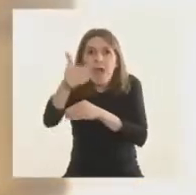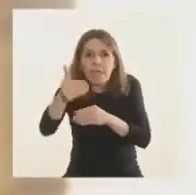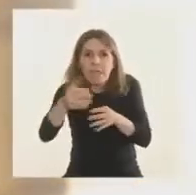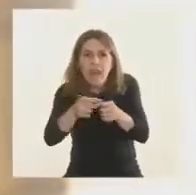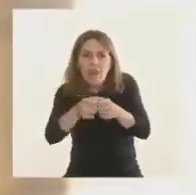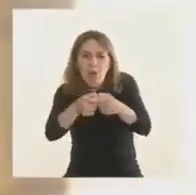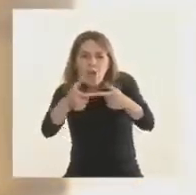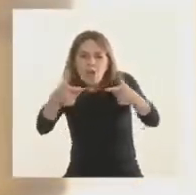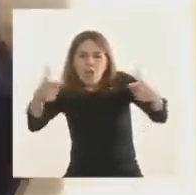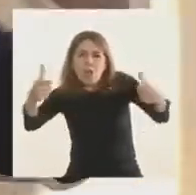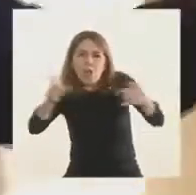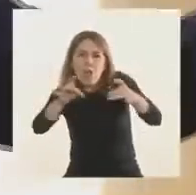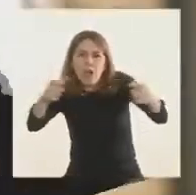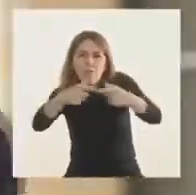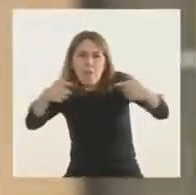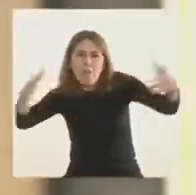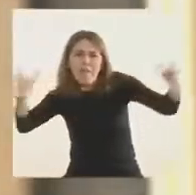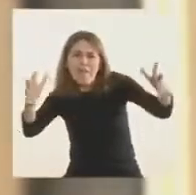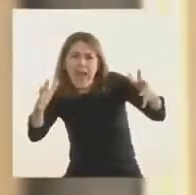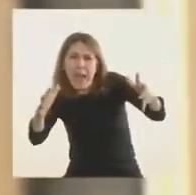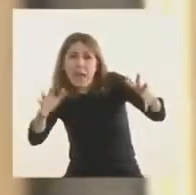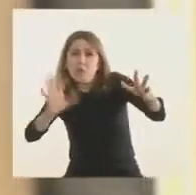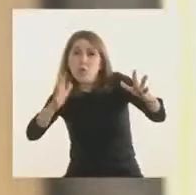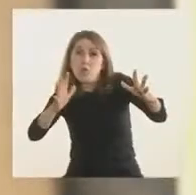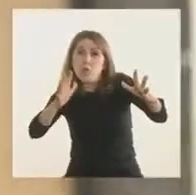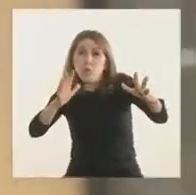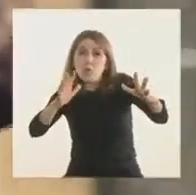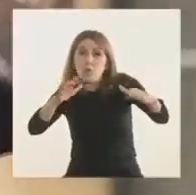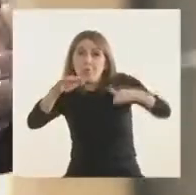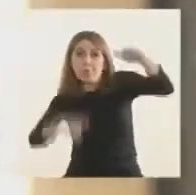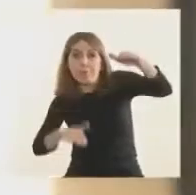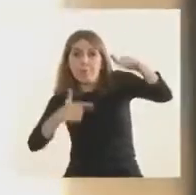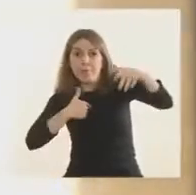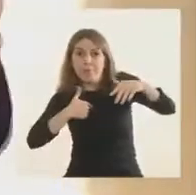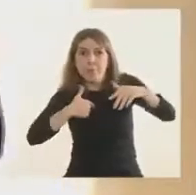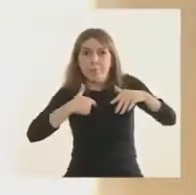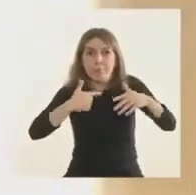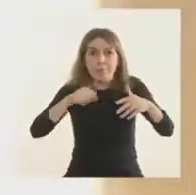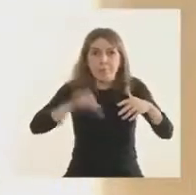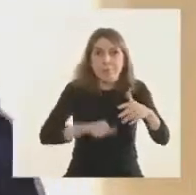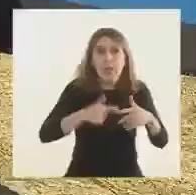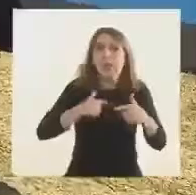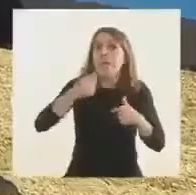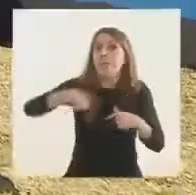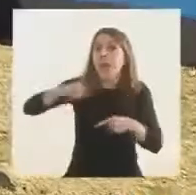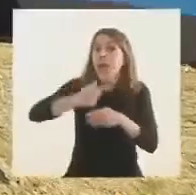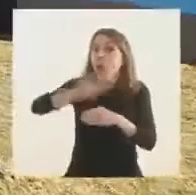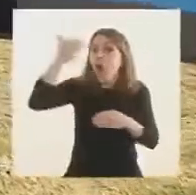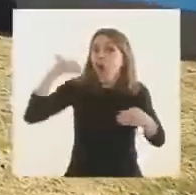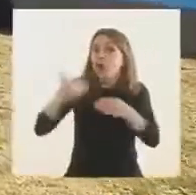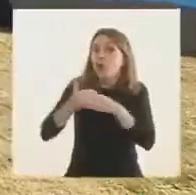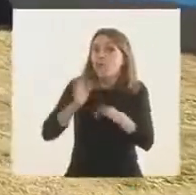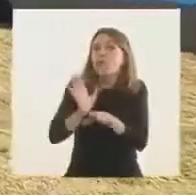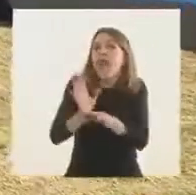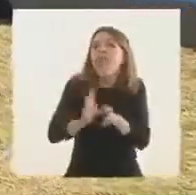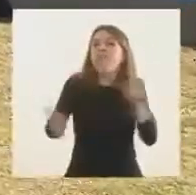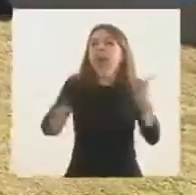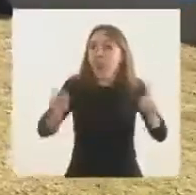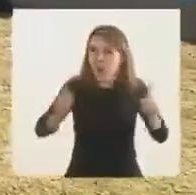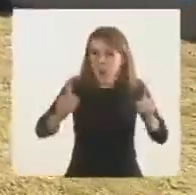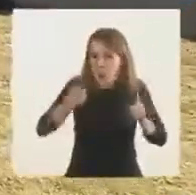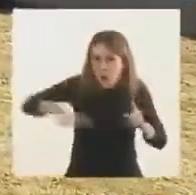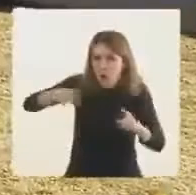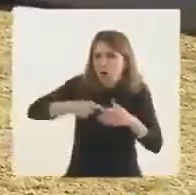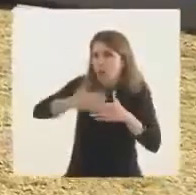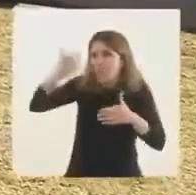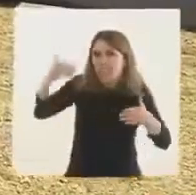Y por eso, en todo este tiempo, no fue en vano. Todo este tiempo para nosotros es un enorme aprendizaje. Y